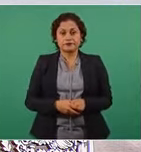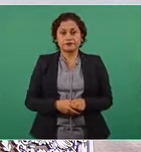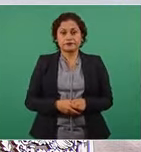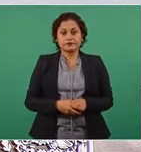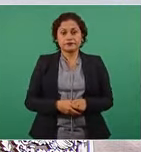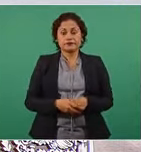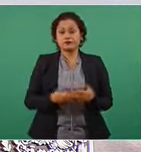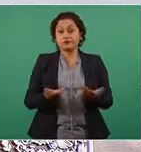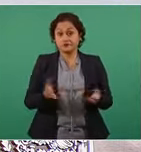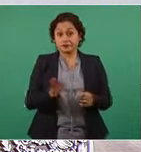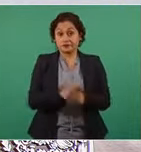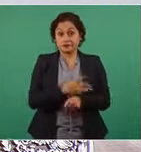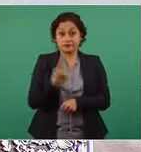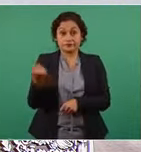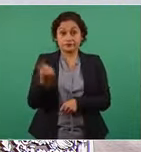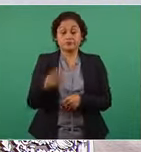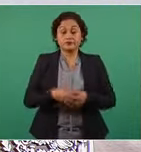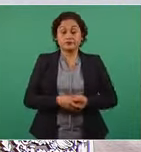capaces de